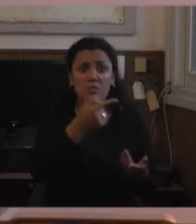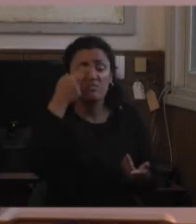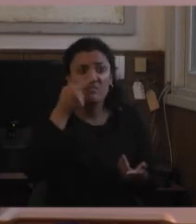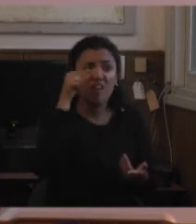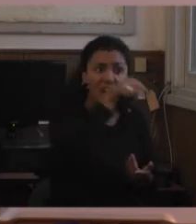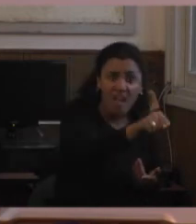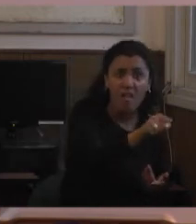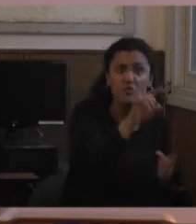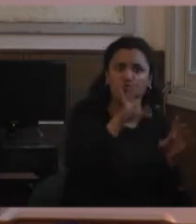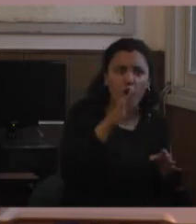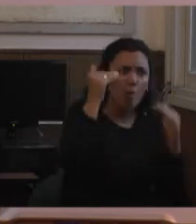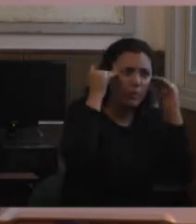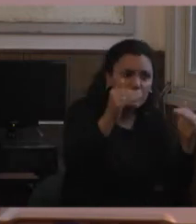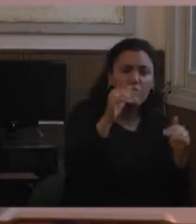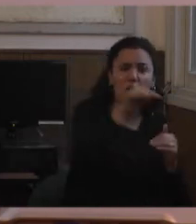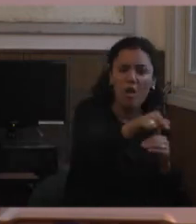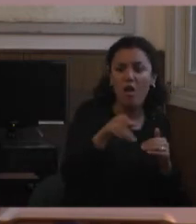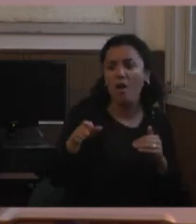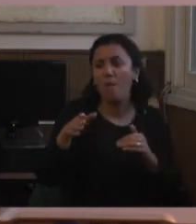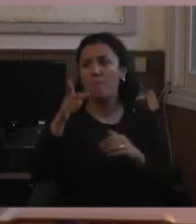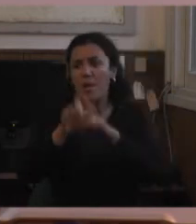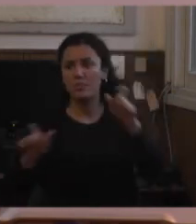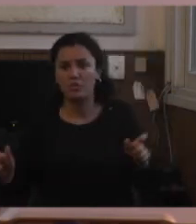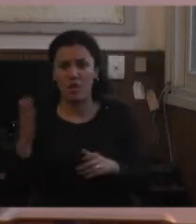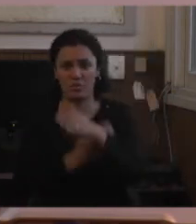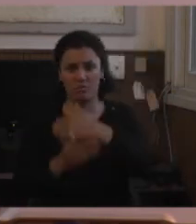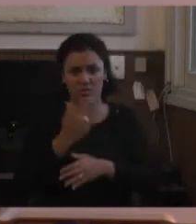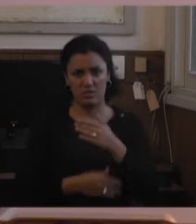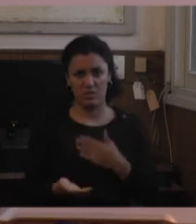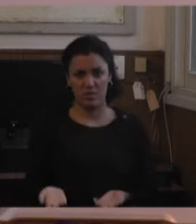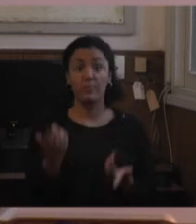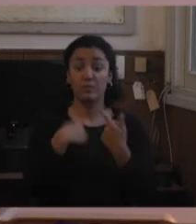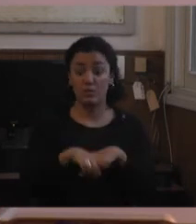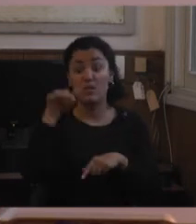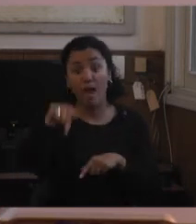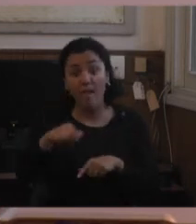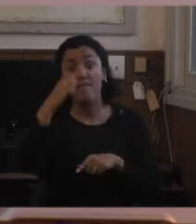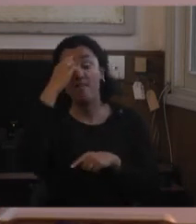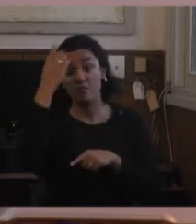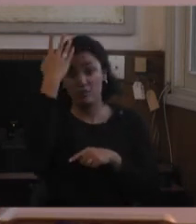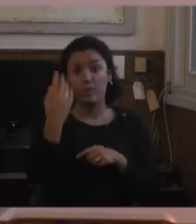realidad que uno que intento llevar adelante es el concepto de la transversalización